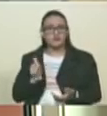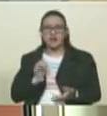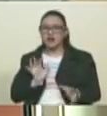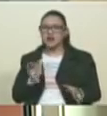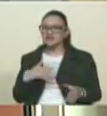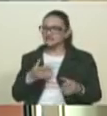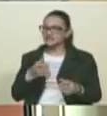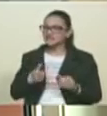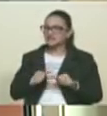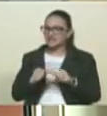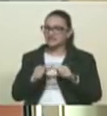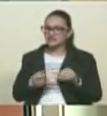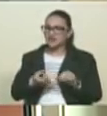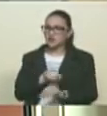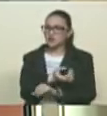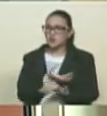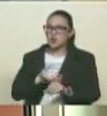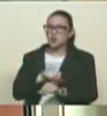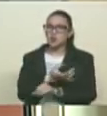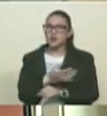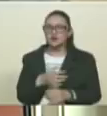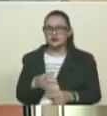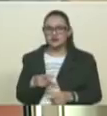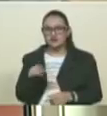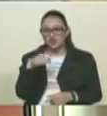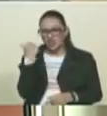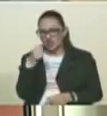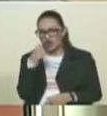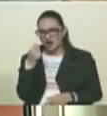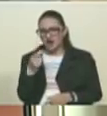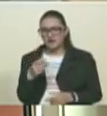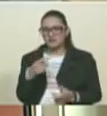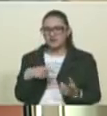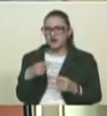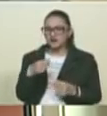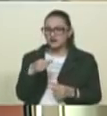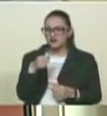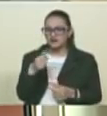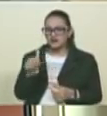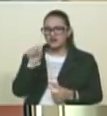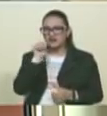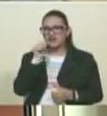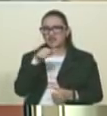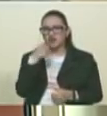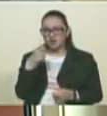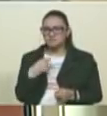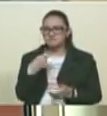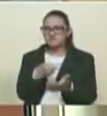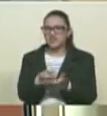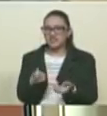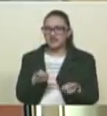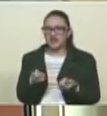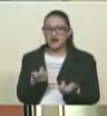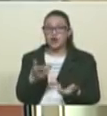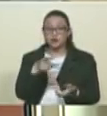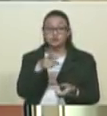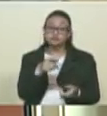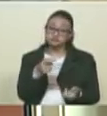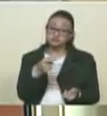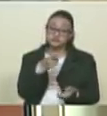a través del uso de jóvenes que drogabas, que lo ponías a consumir alcohol, que le dabas dinero a cambio de violencia.